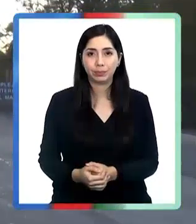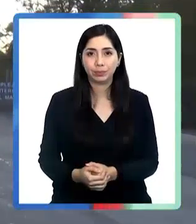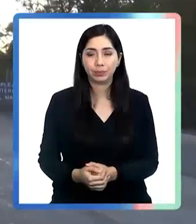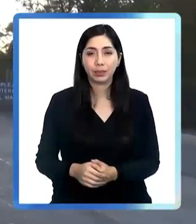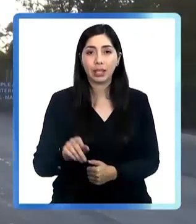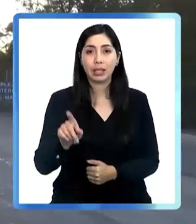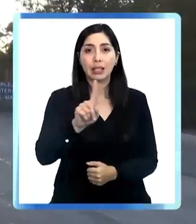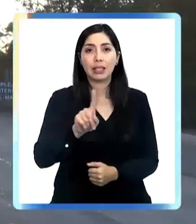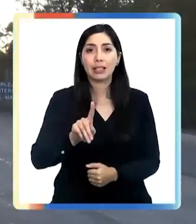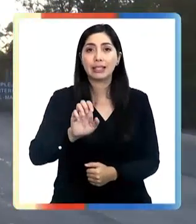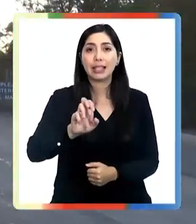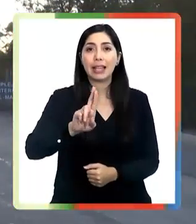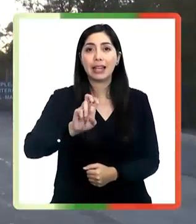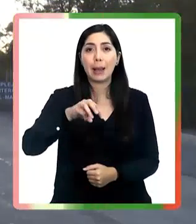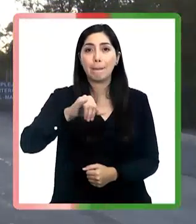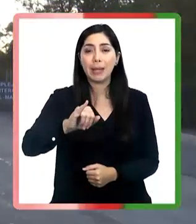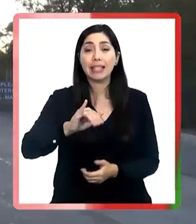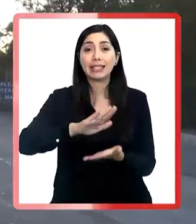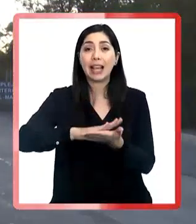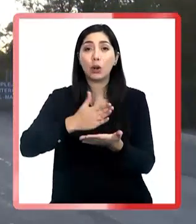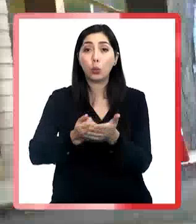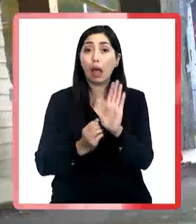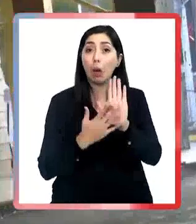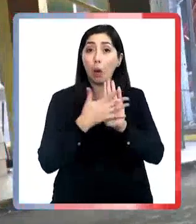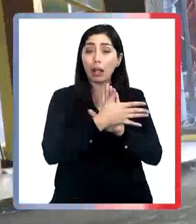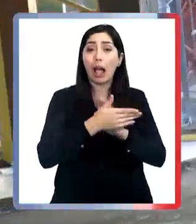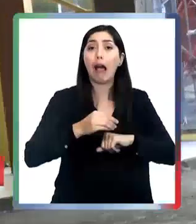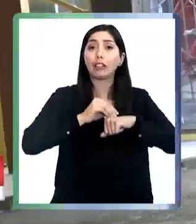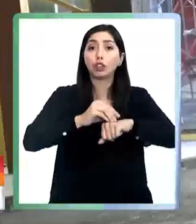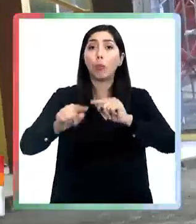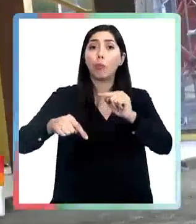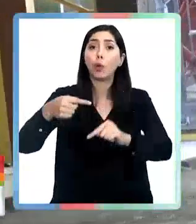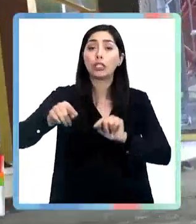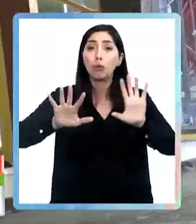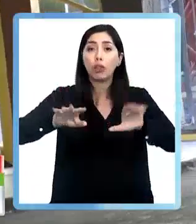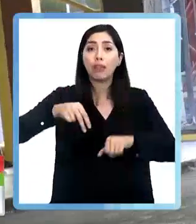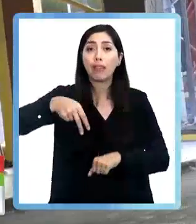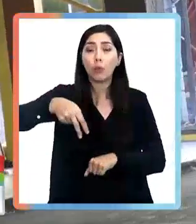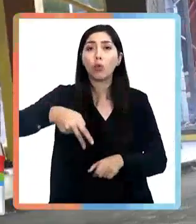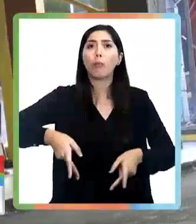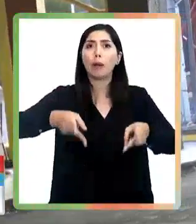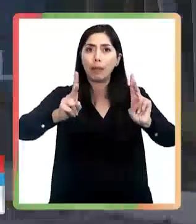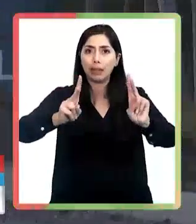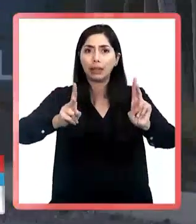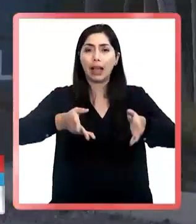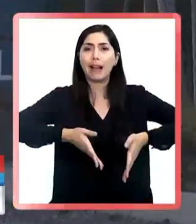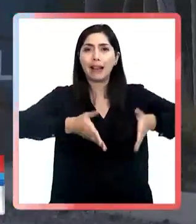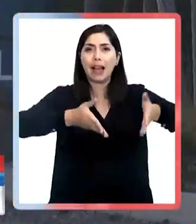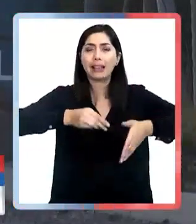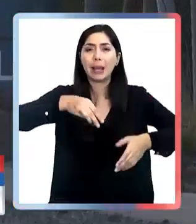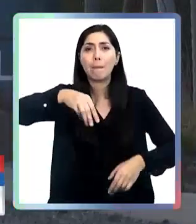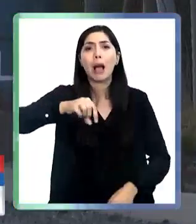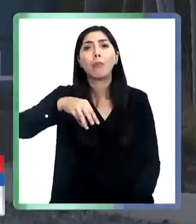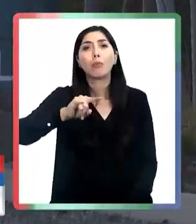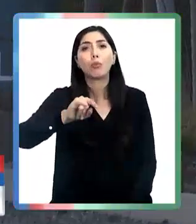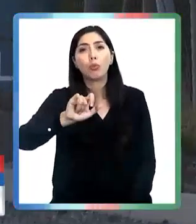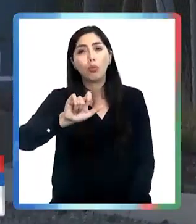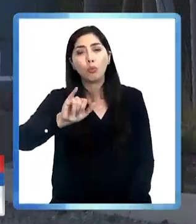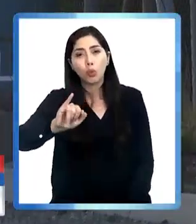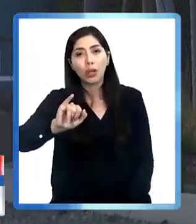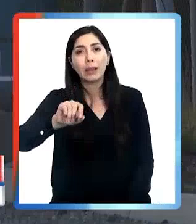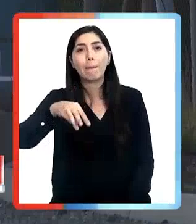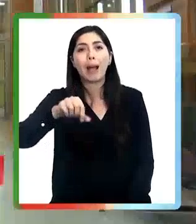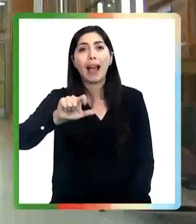El Ceremi de Salud de la Araucanía anunció en un comunicado que el próximo 10 de junio se habilitará el paso fronterizo Mamuil-Malal en la Araucanía.